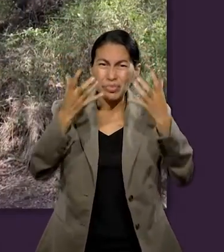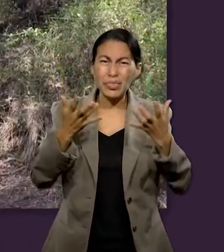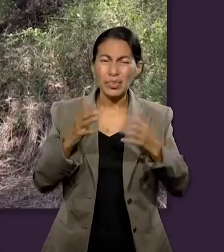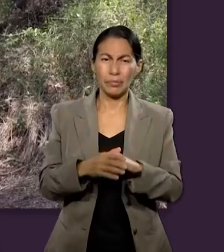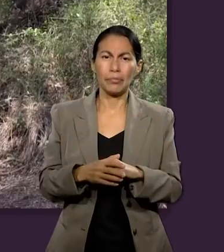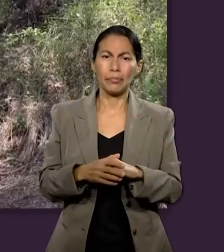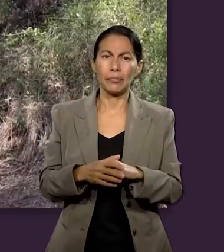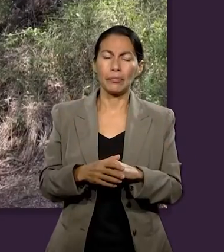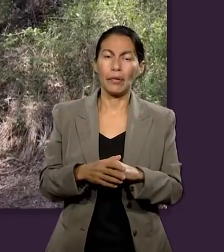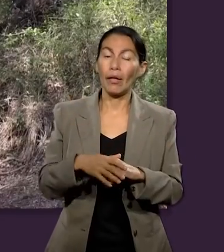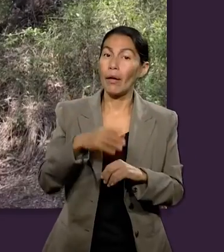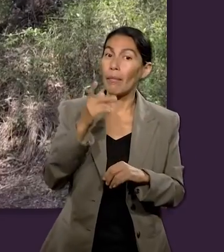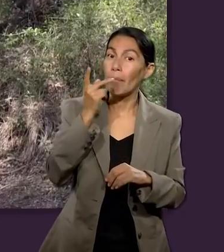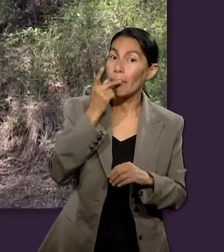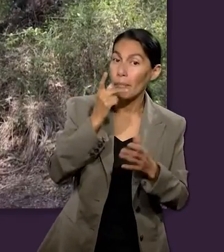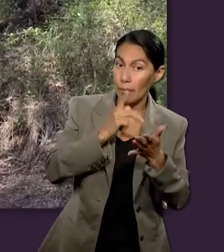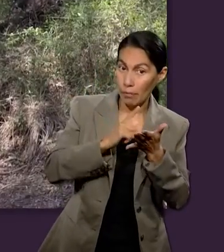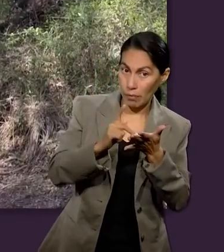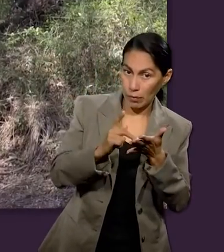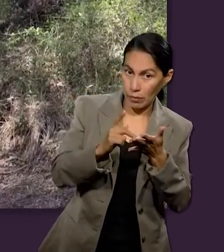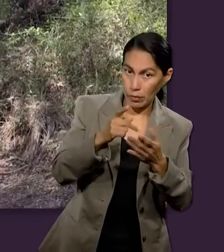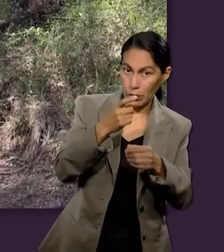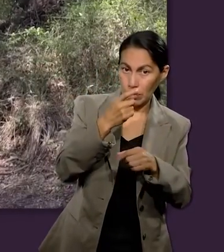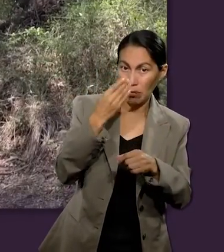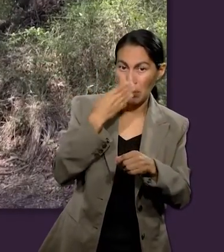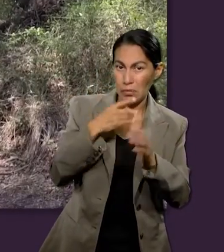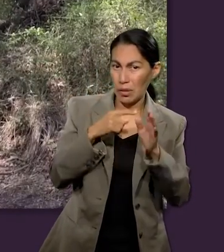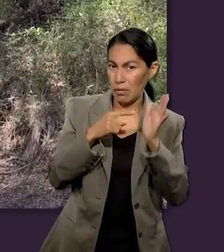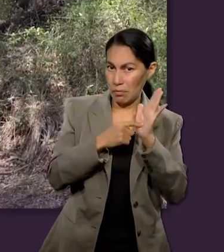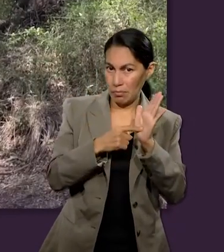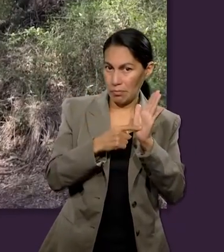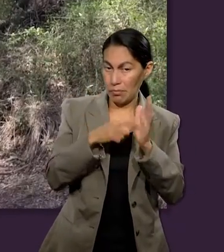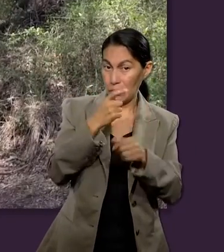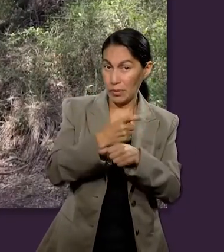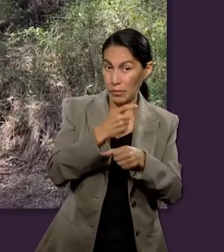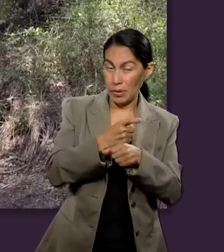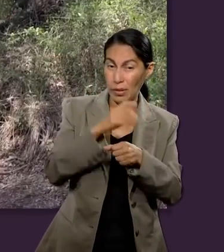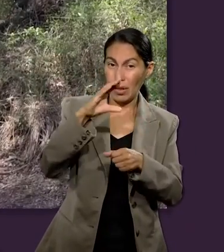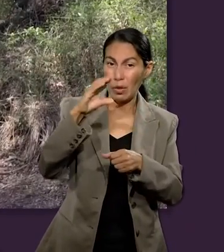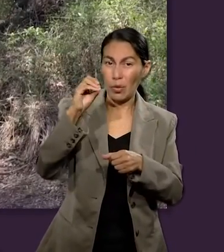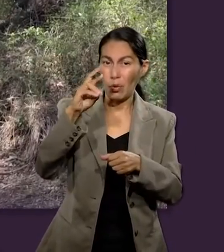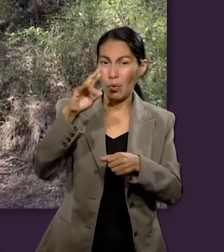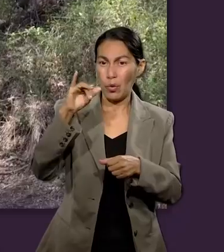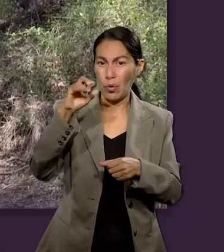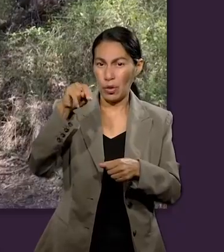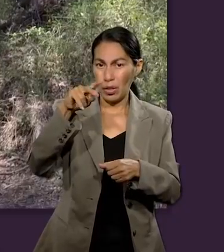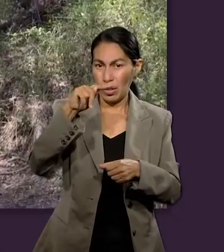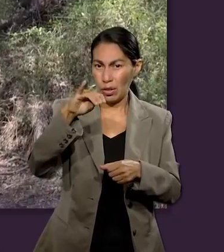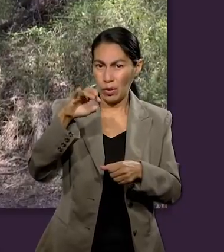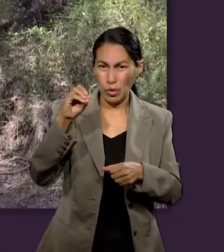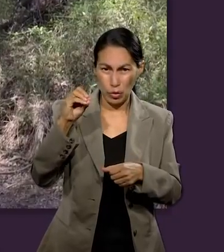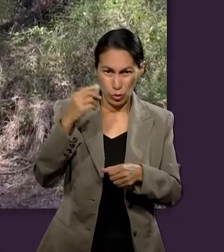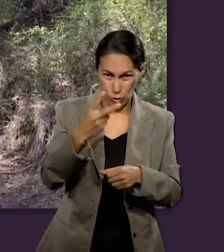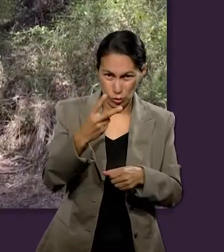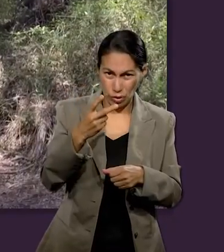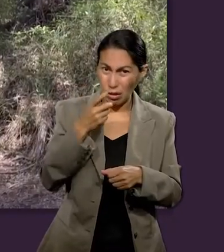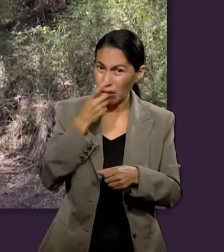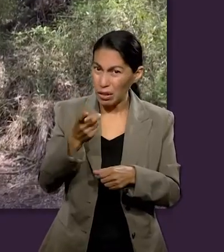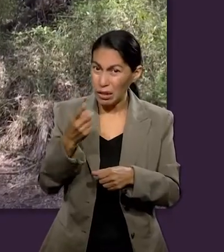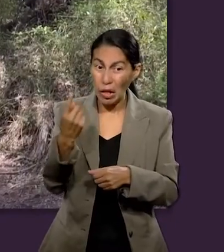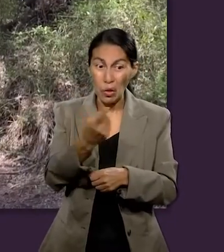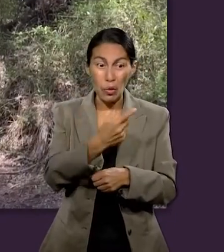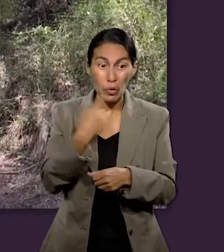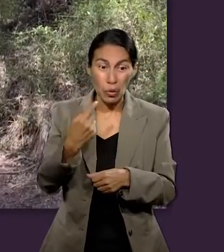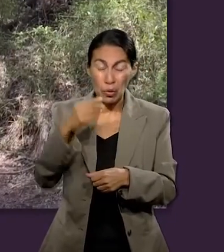¿Qué es lo que sucede en la mente? Para que San Pablo diga en 1 Corintios 2 nosotros